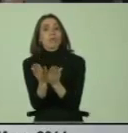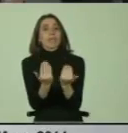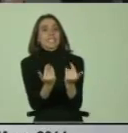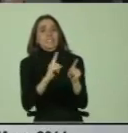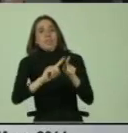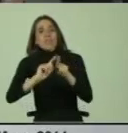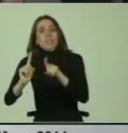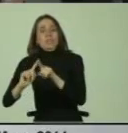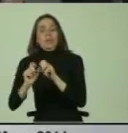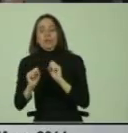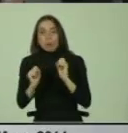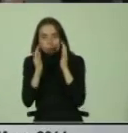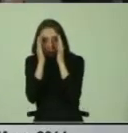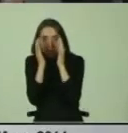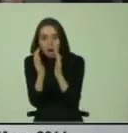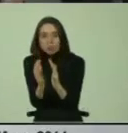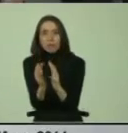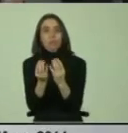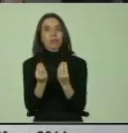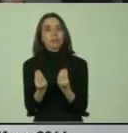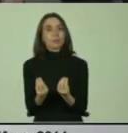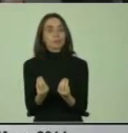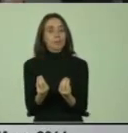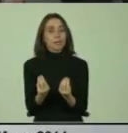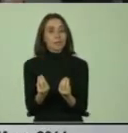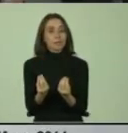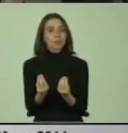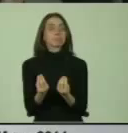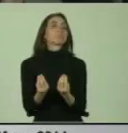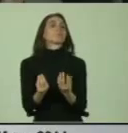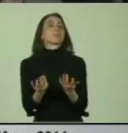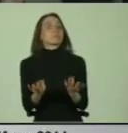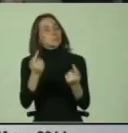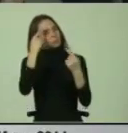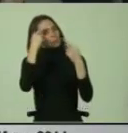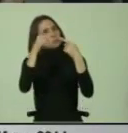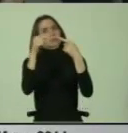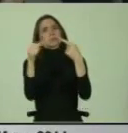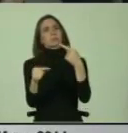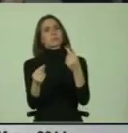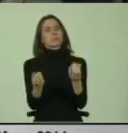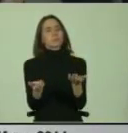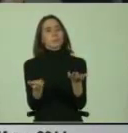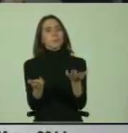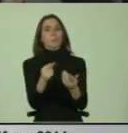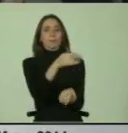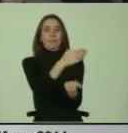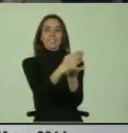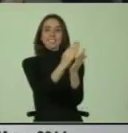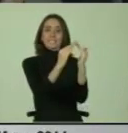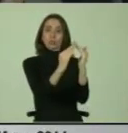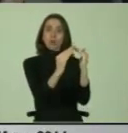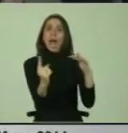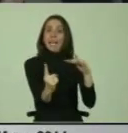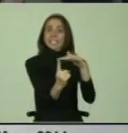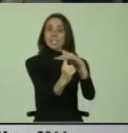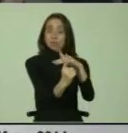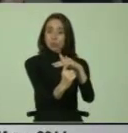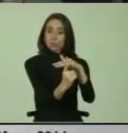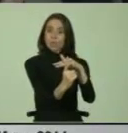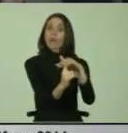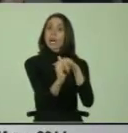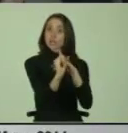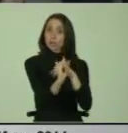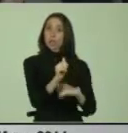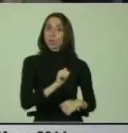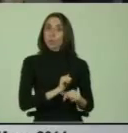ser atendidos de manera adecuada. Se da entonces la paradoja que aquellas escuelas inclusivas que hacen efectivo